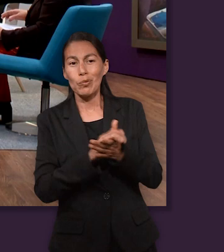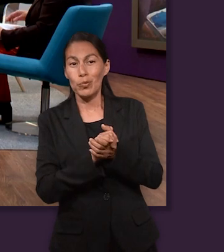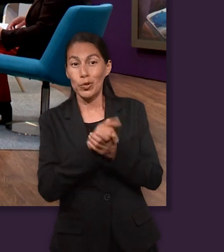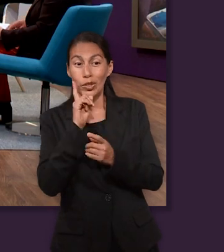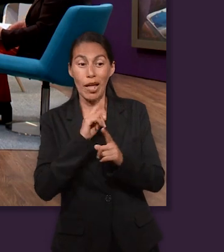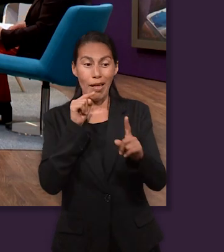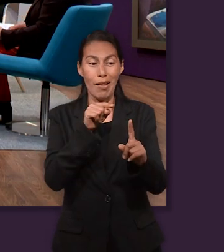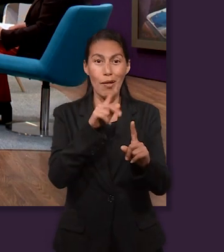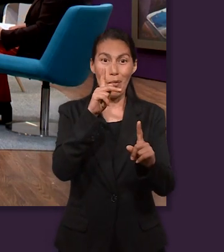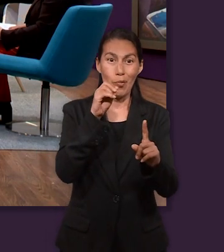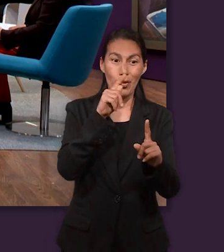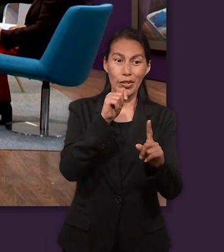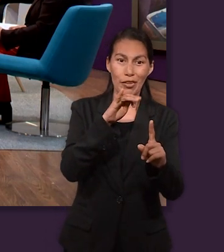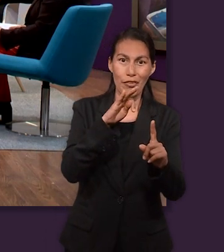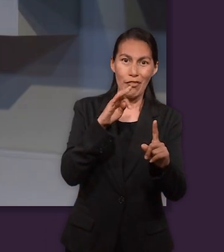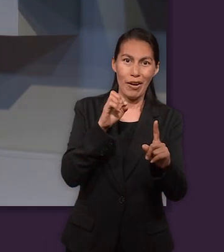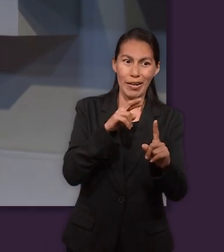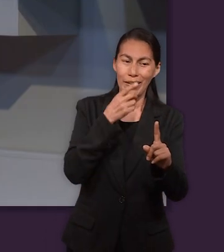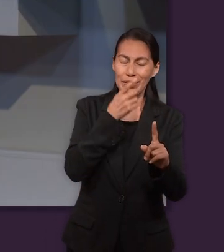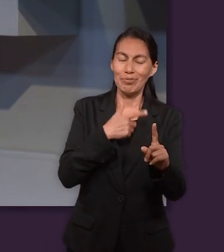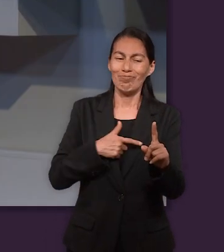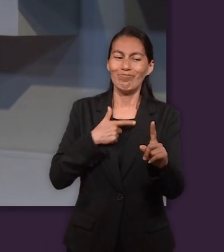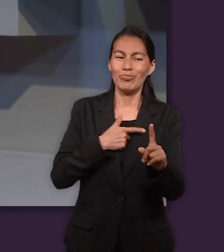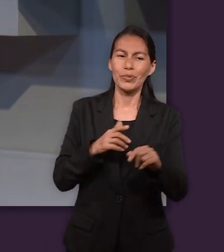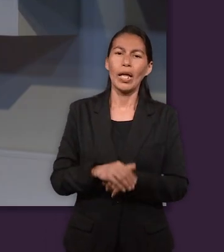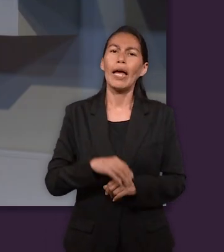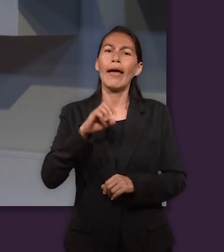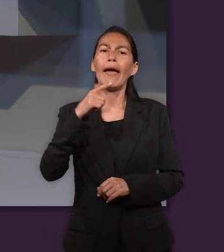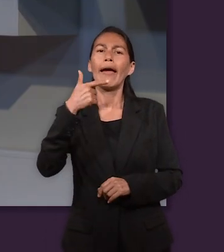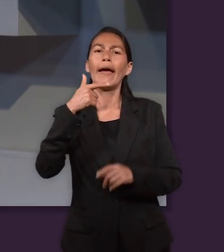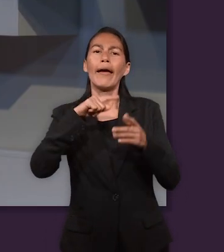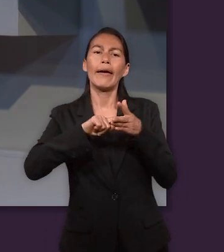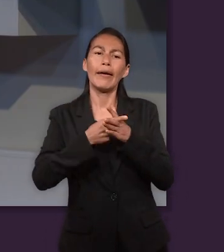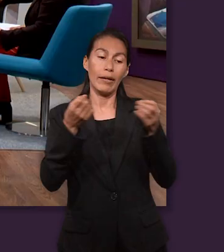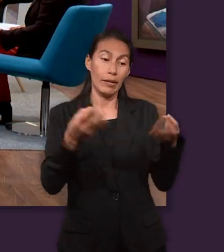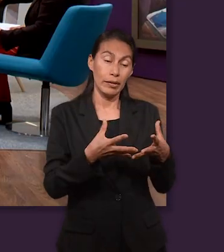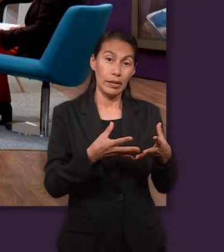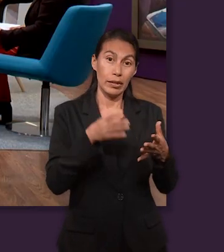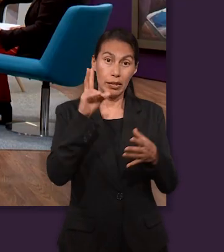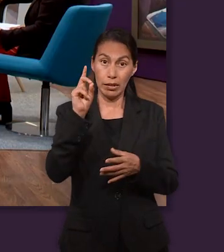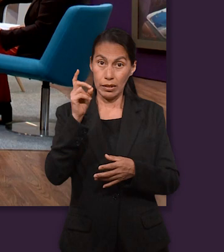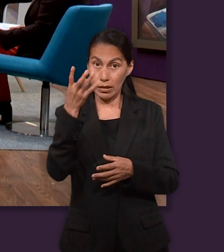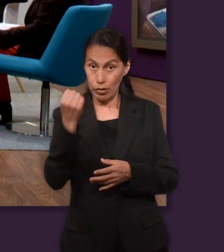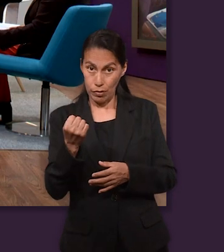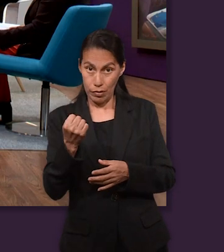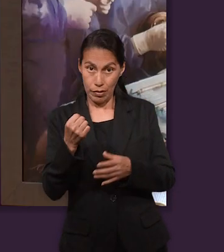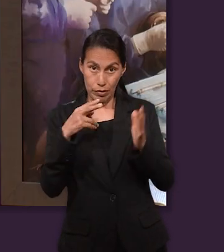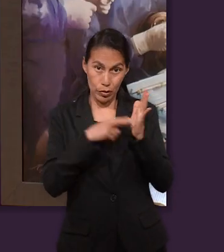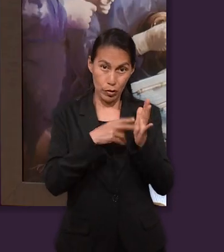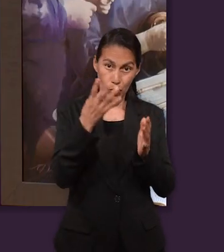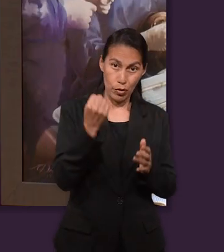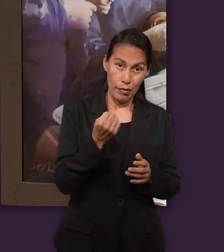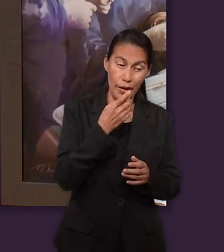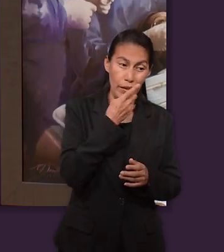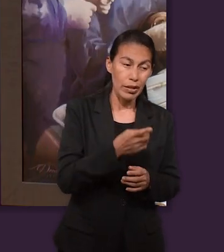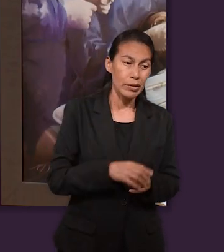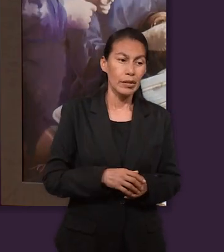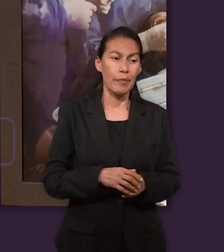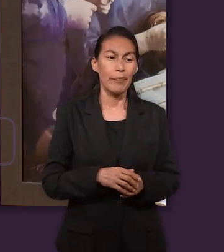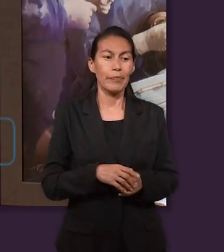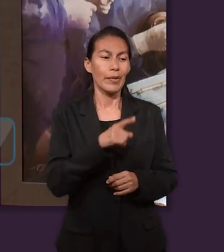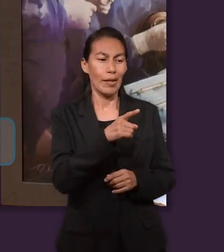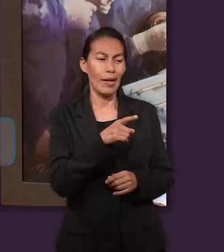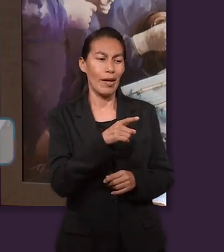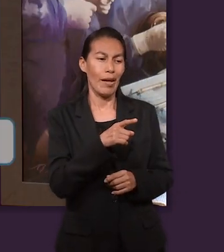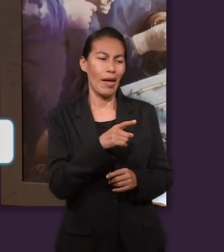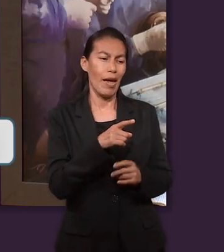José, si alguien me puede ayudar a leer Génesis 39.9, por favor. Dice, él contesta